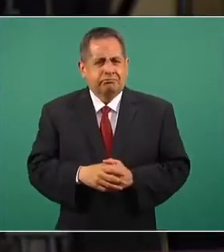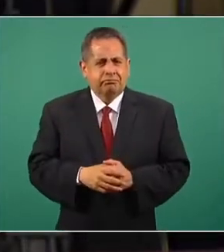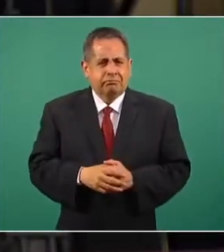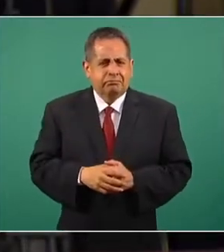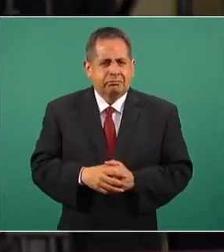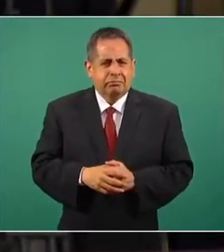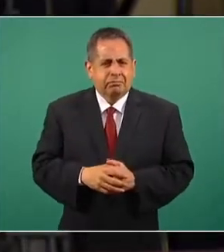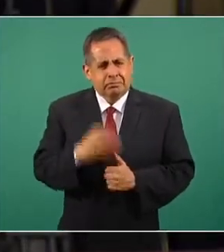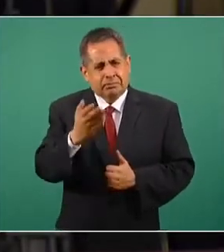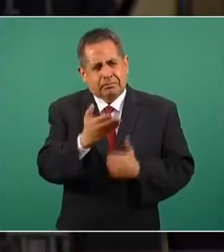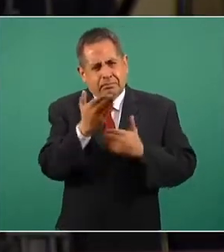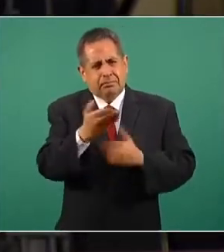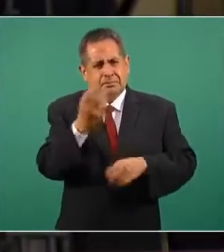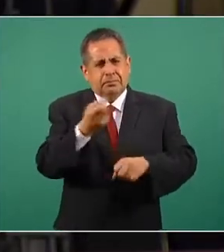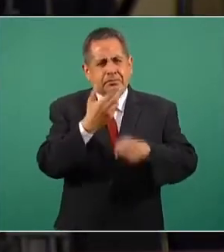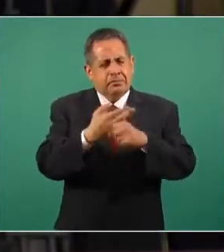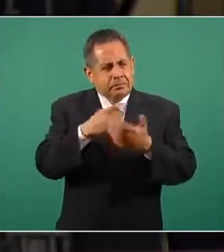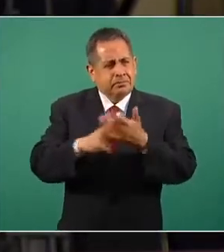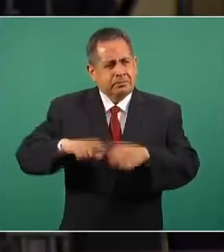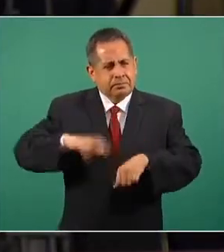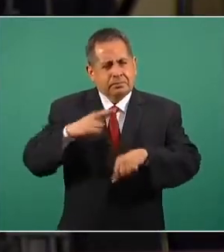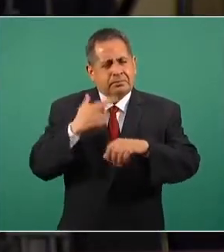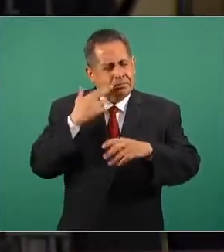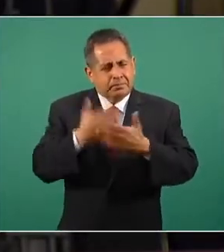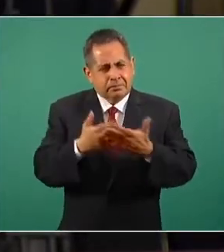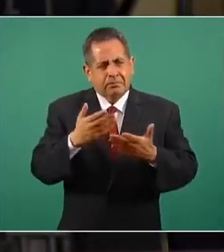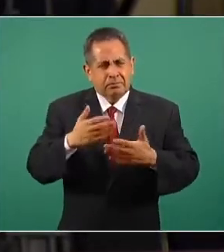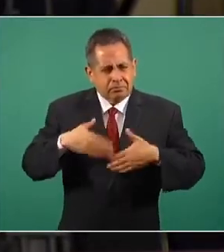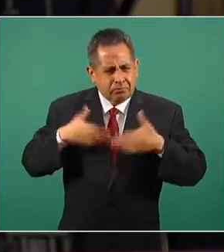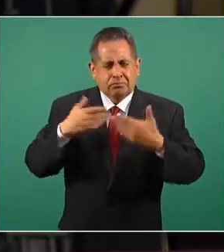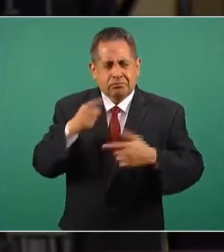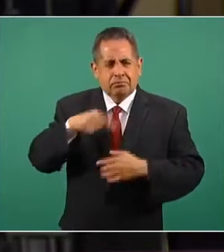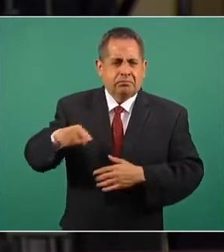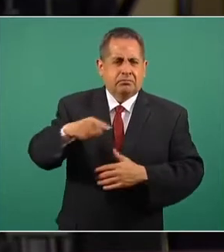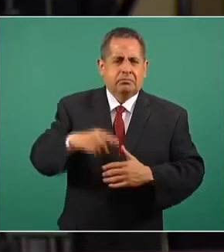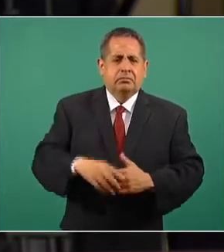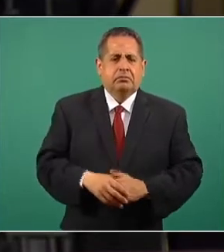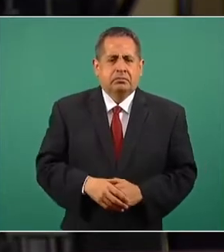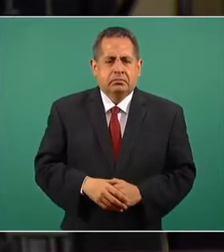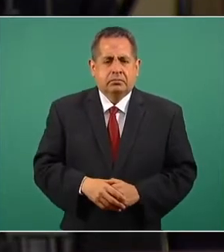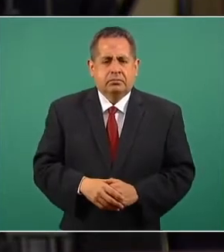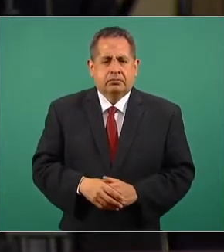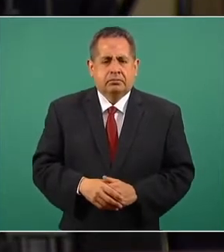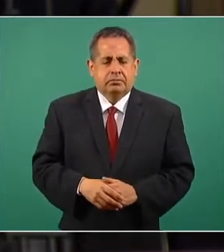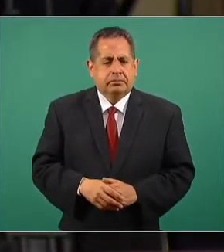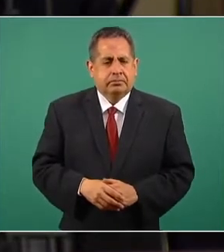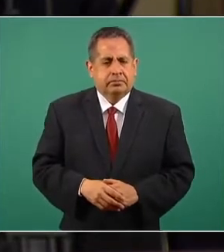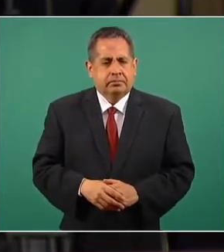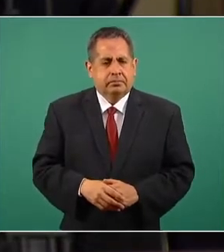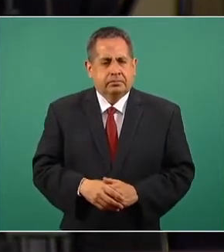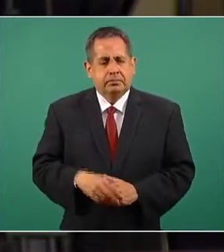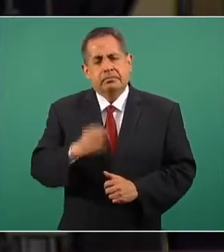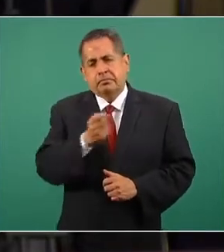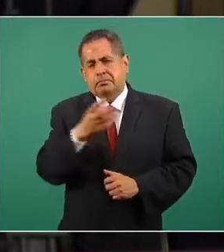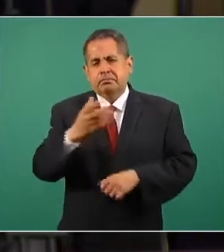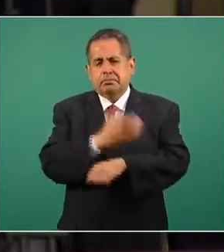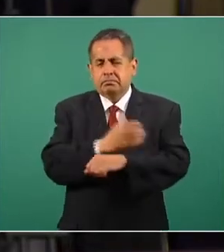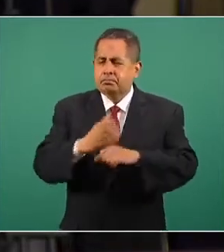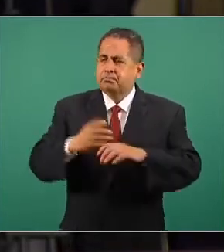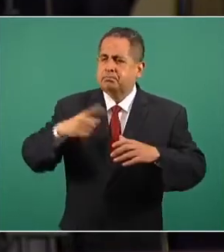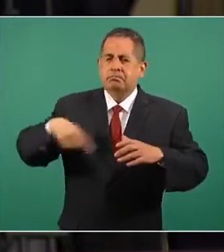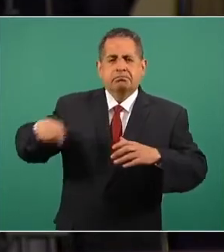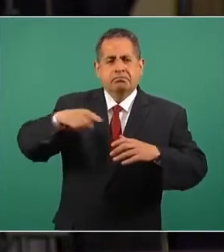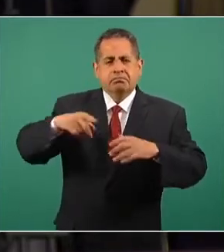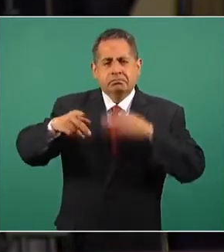secretaria de gobernador, hay gente preparada, tengan confianza, ¿verdad? Y a los compañeros de aquí, de